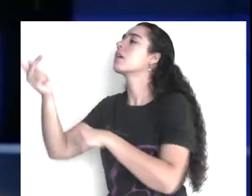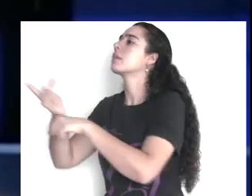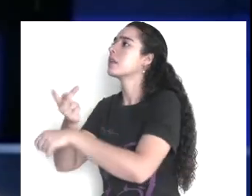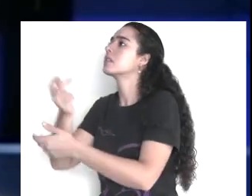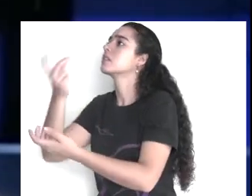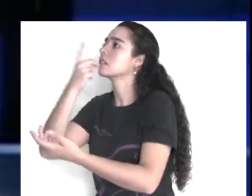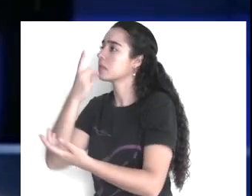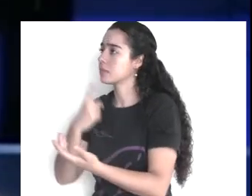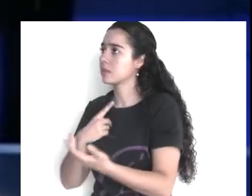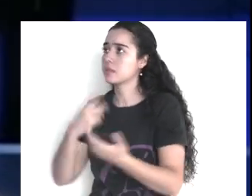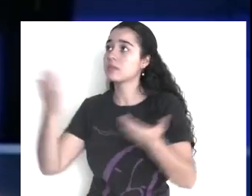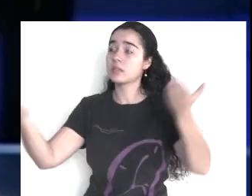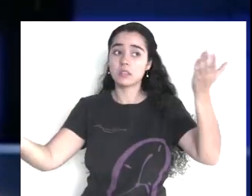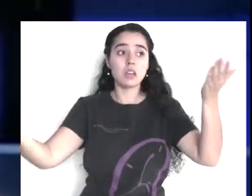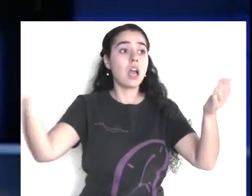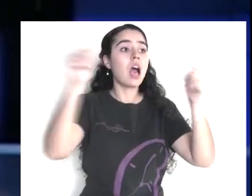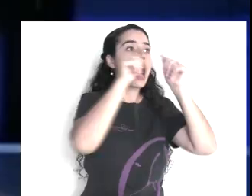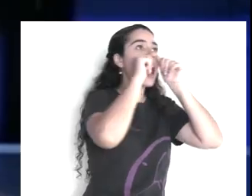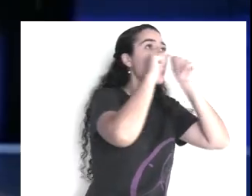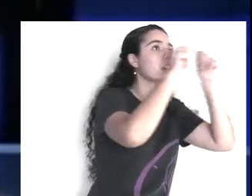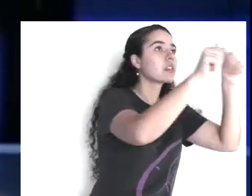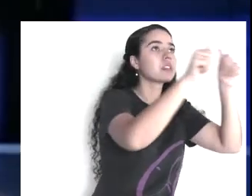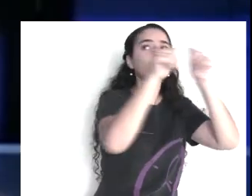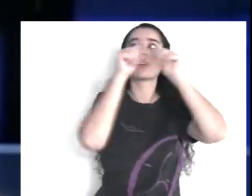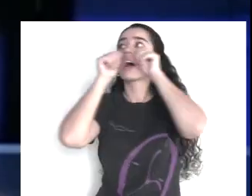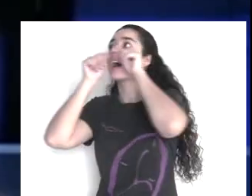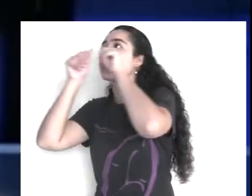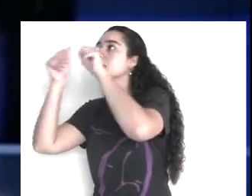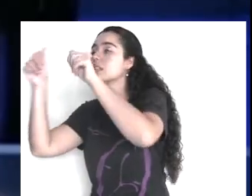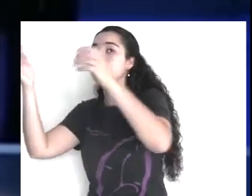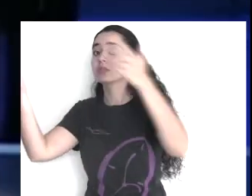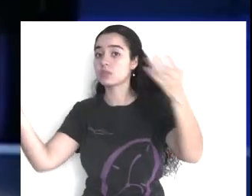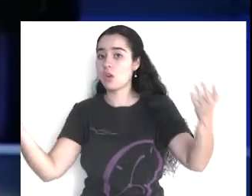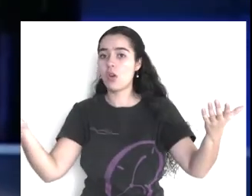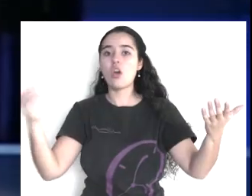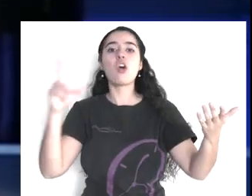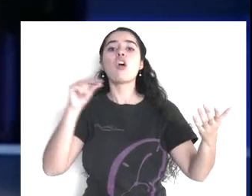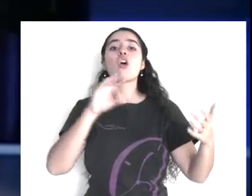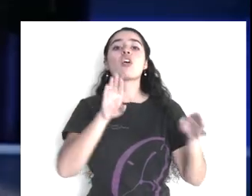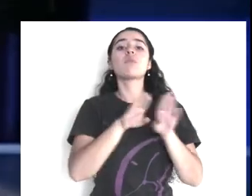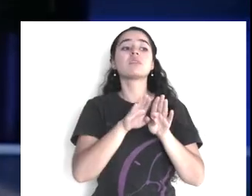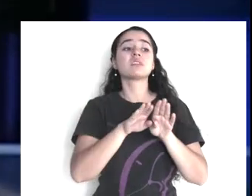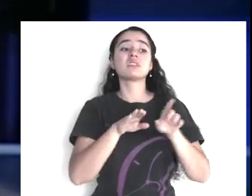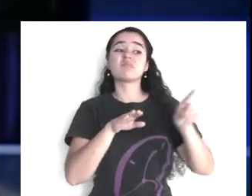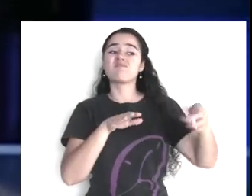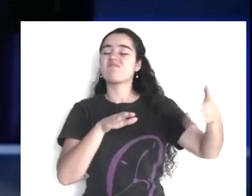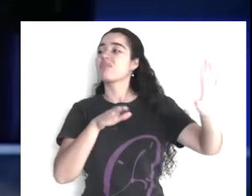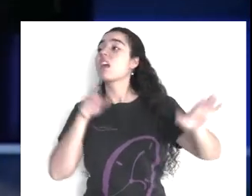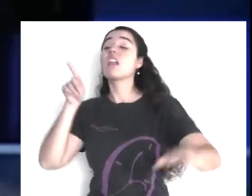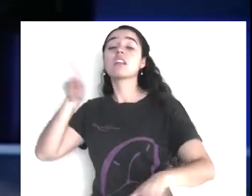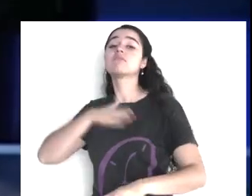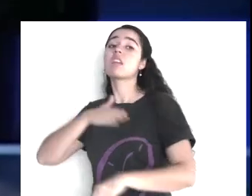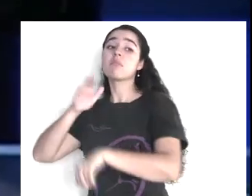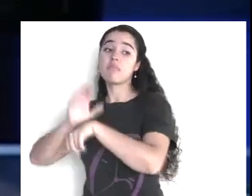aquel, cuyo, presidente municipal, es su compadre, y amigasazo, del gobernador,